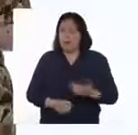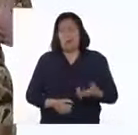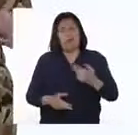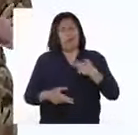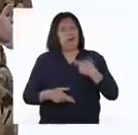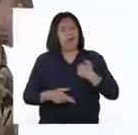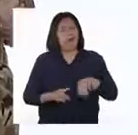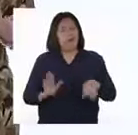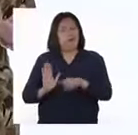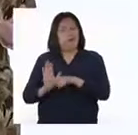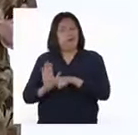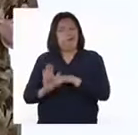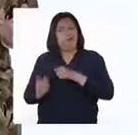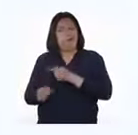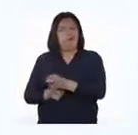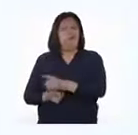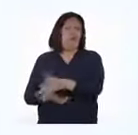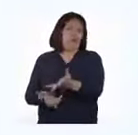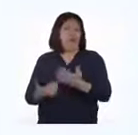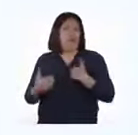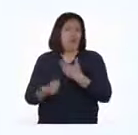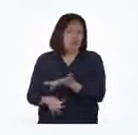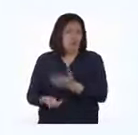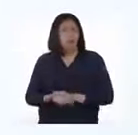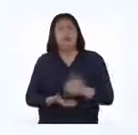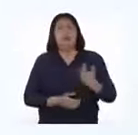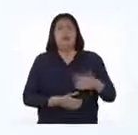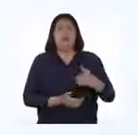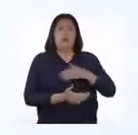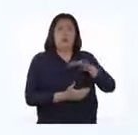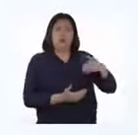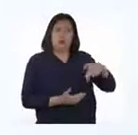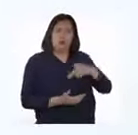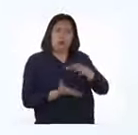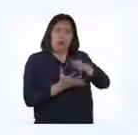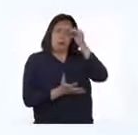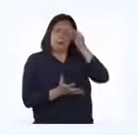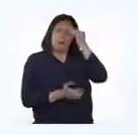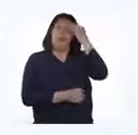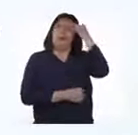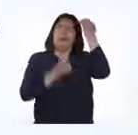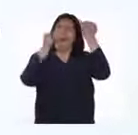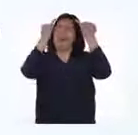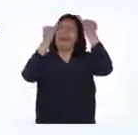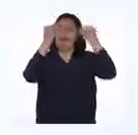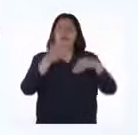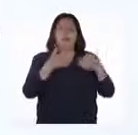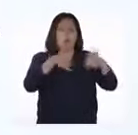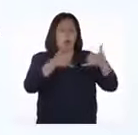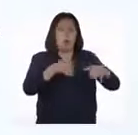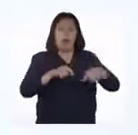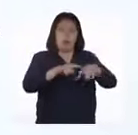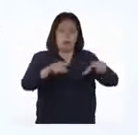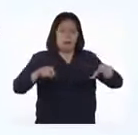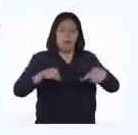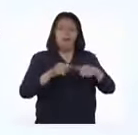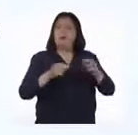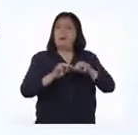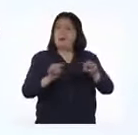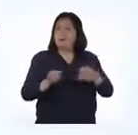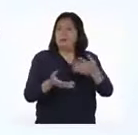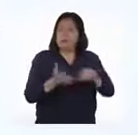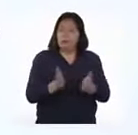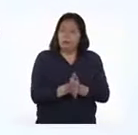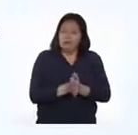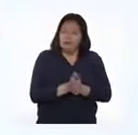negativas para la vida de los animales. Todo lo que hemos aprendido nos permitirá crear nuestro propio juego de mesa, el cual nos ayudará